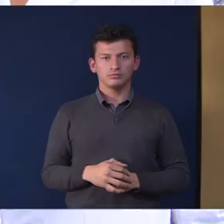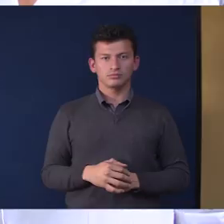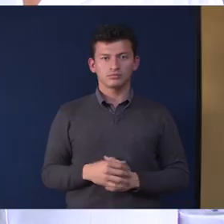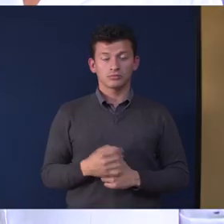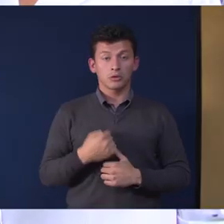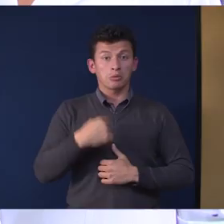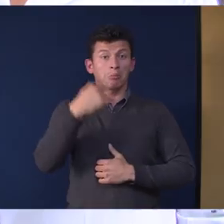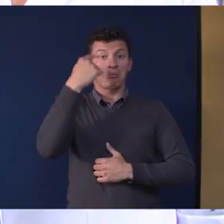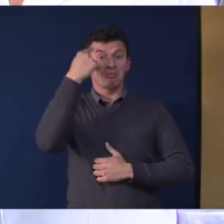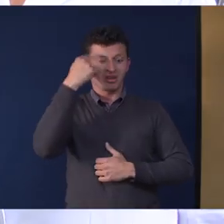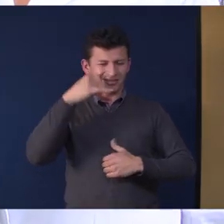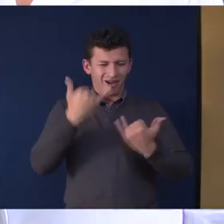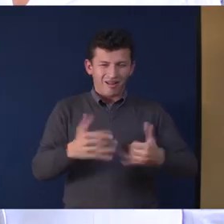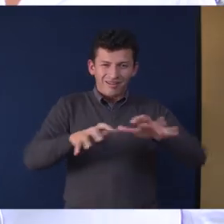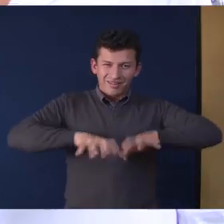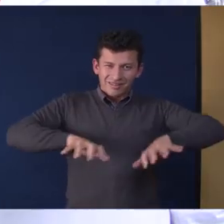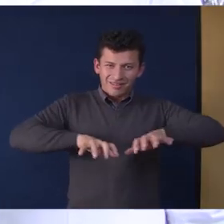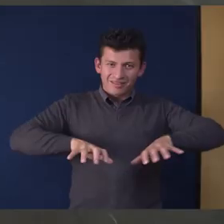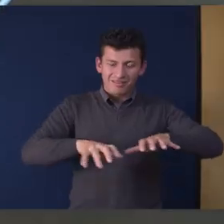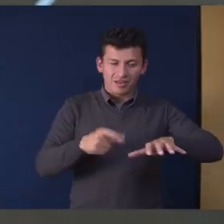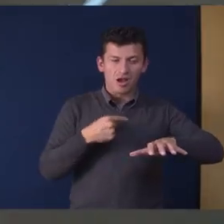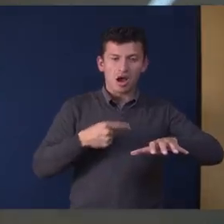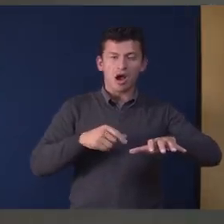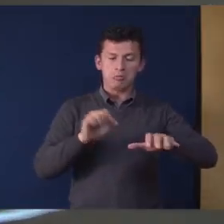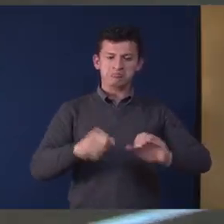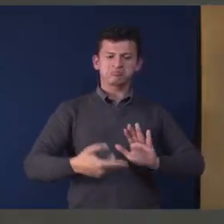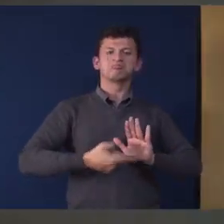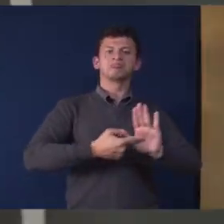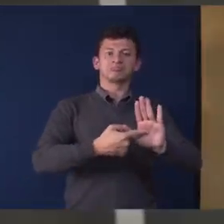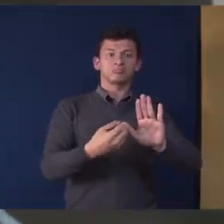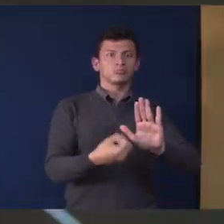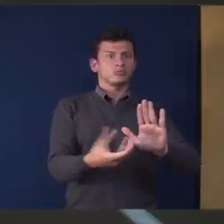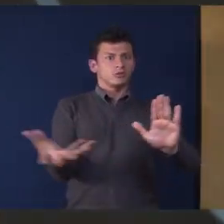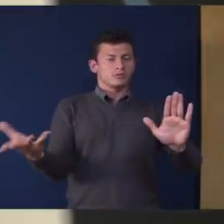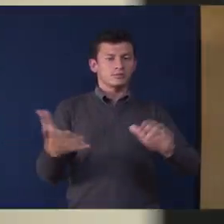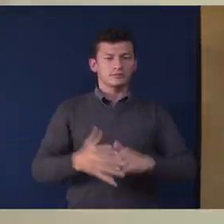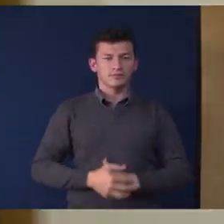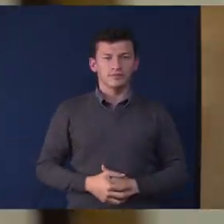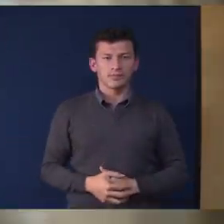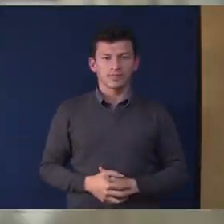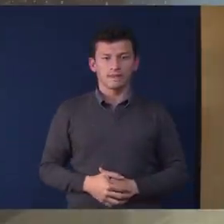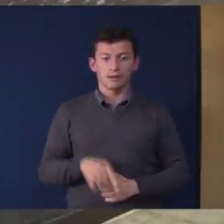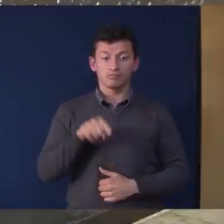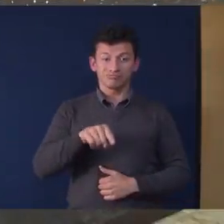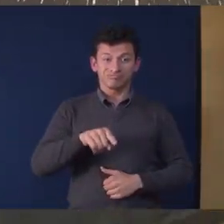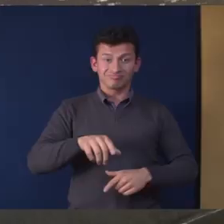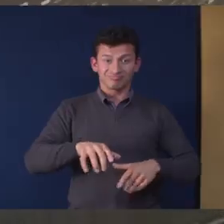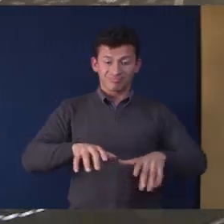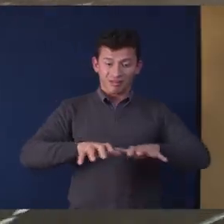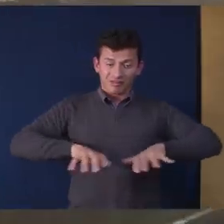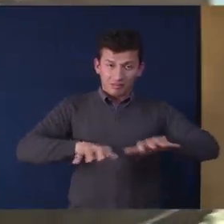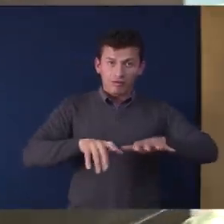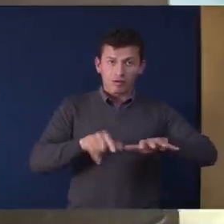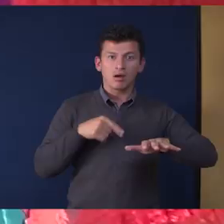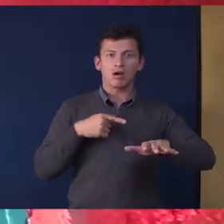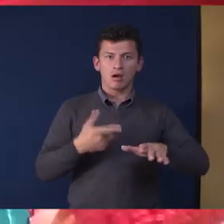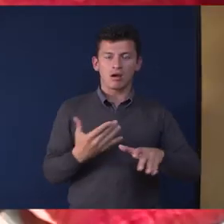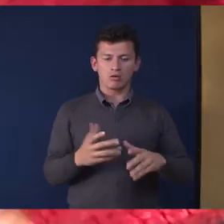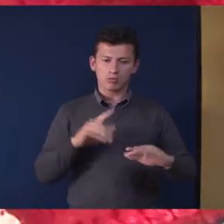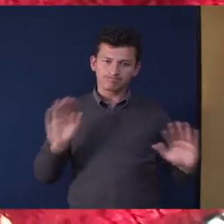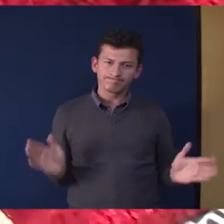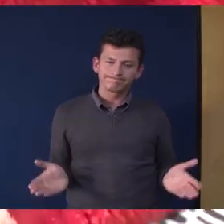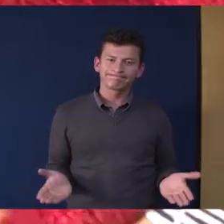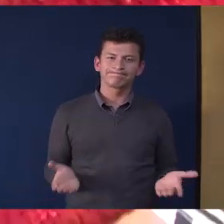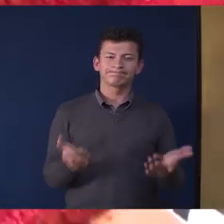Y yo creo que con esta acción estamos demostrando mucho. Es un ejercicio de dignificación, entonces pues esa